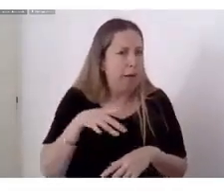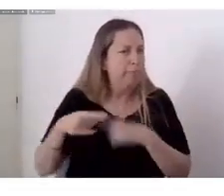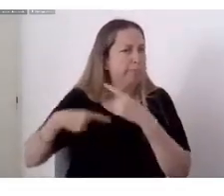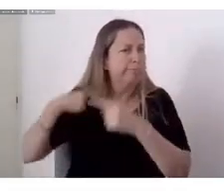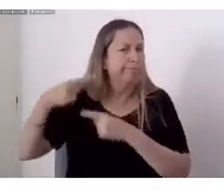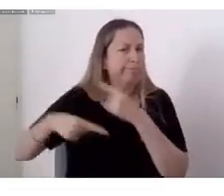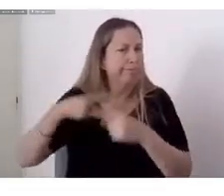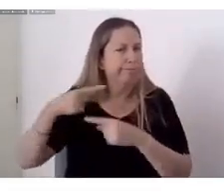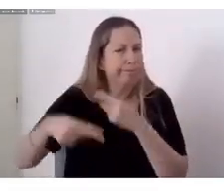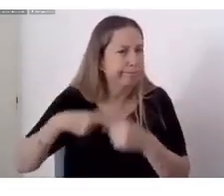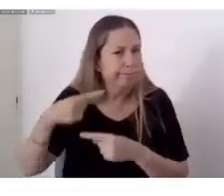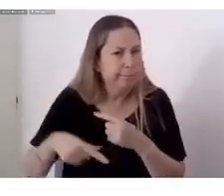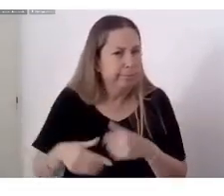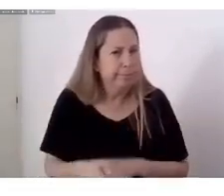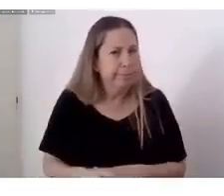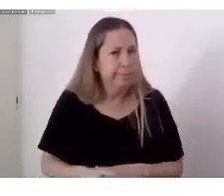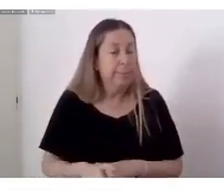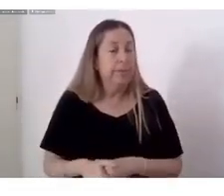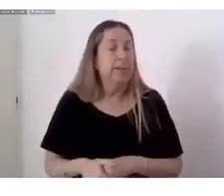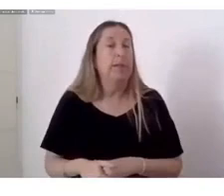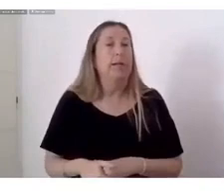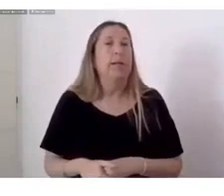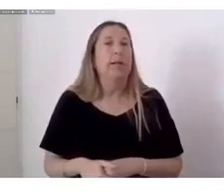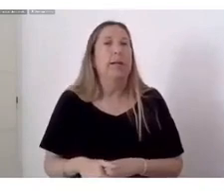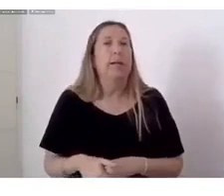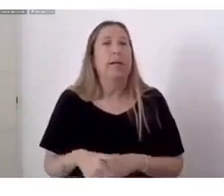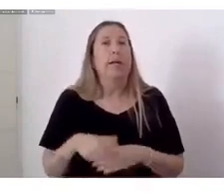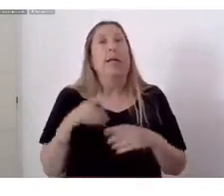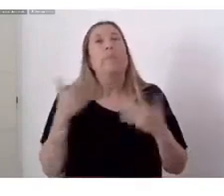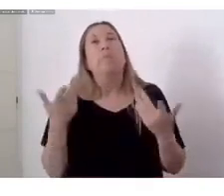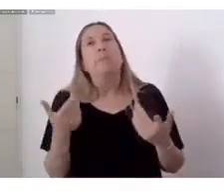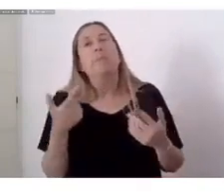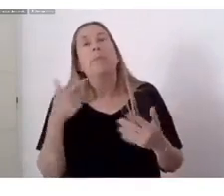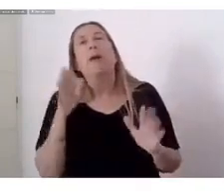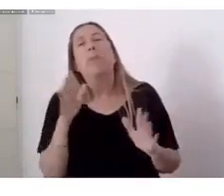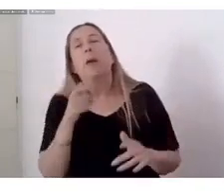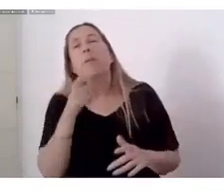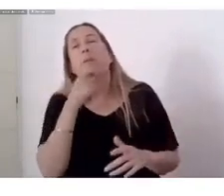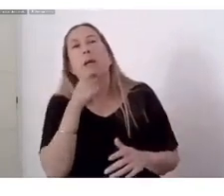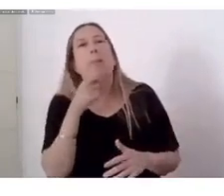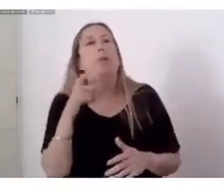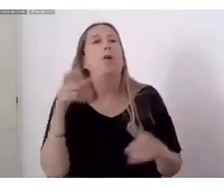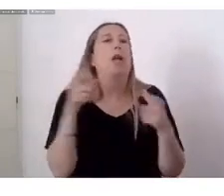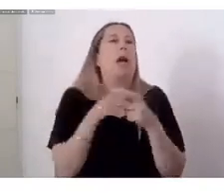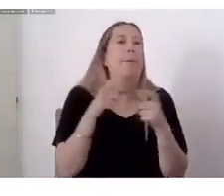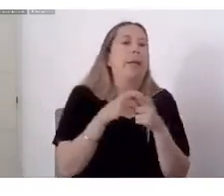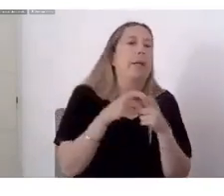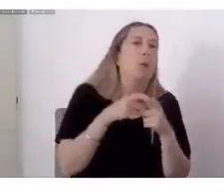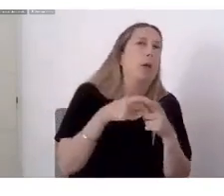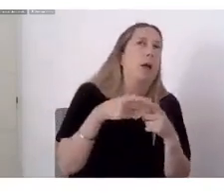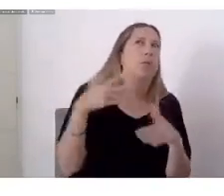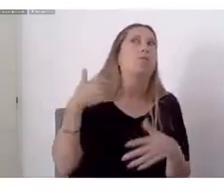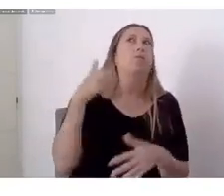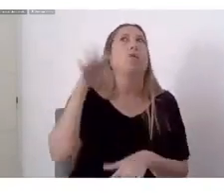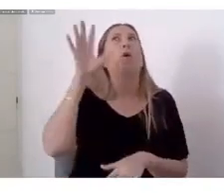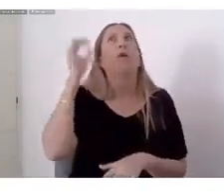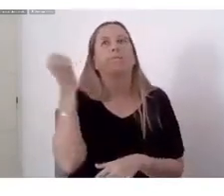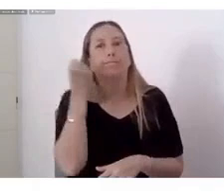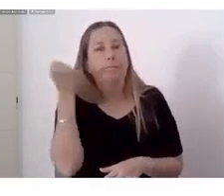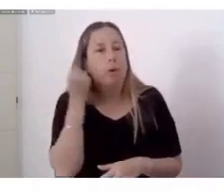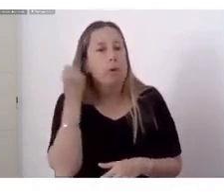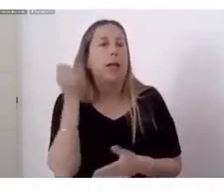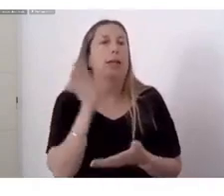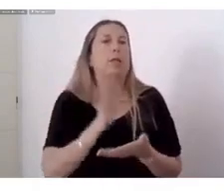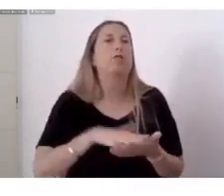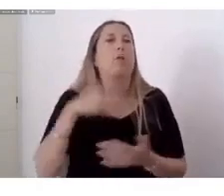¿No? O quizás No llegamos A las grandes Películas argentinas De tango A los personajes Principales Porque son